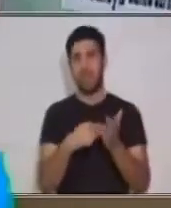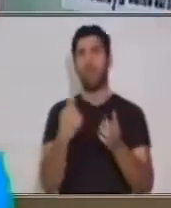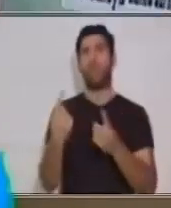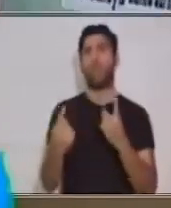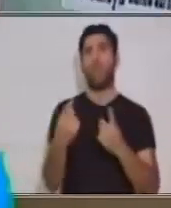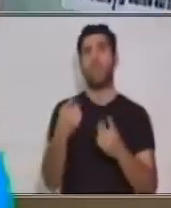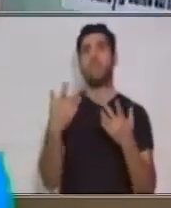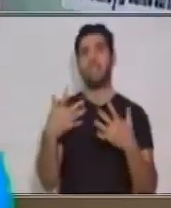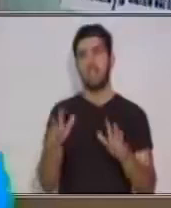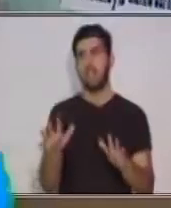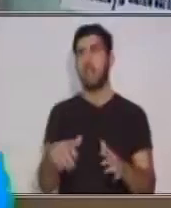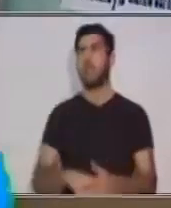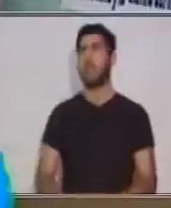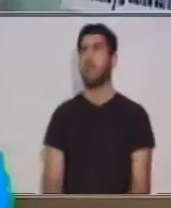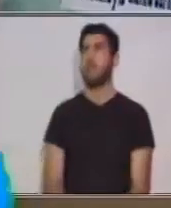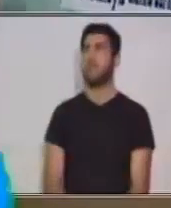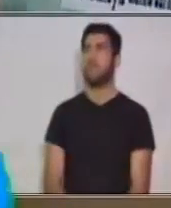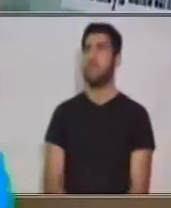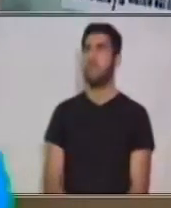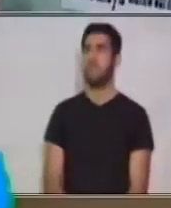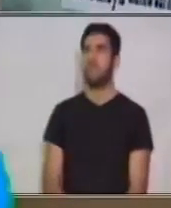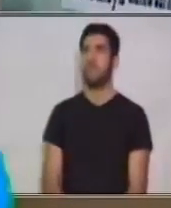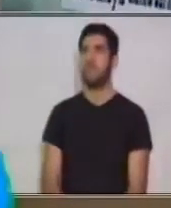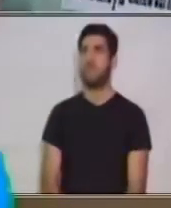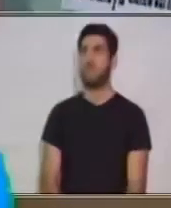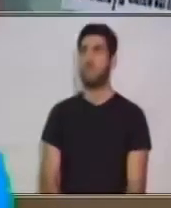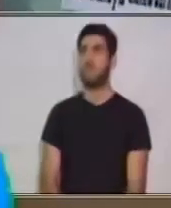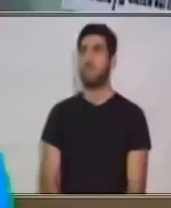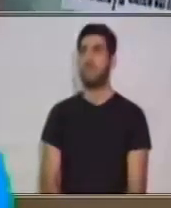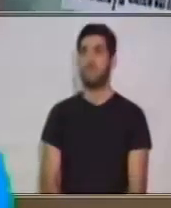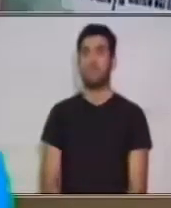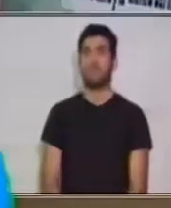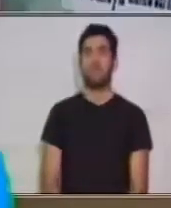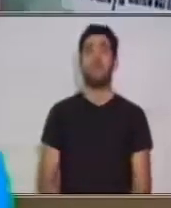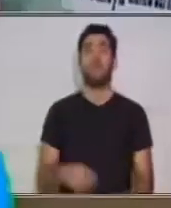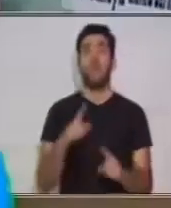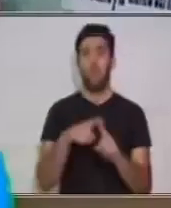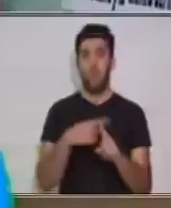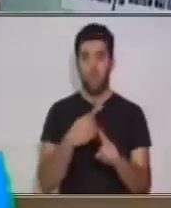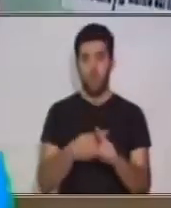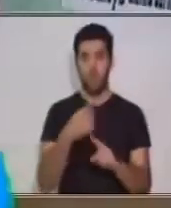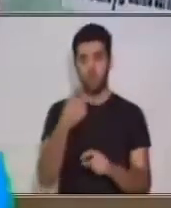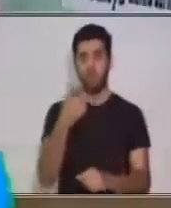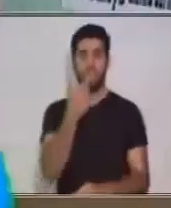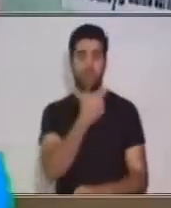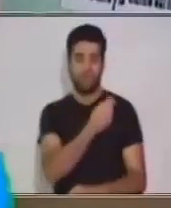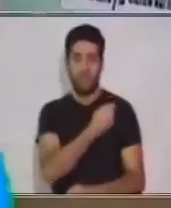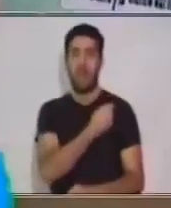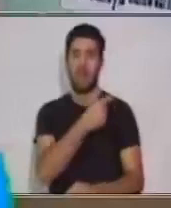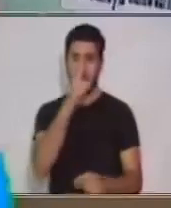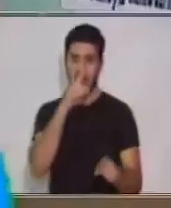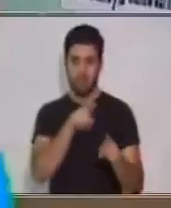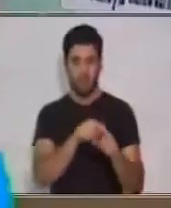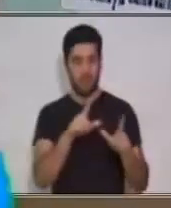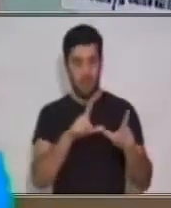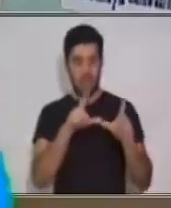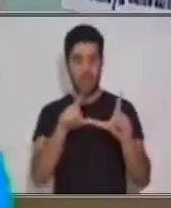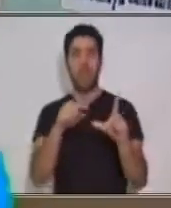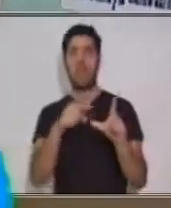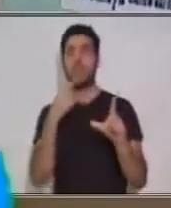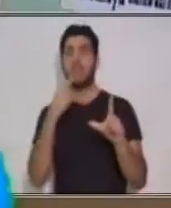veces llegan del centro de salud a vacunar a todos los niños. Y cuando vacunan a los niños, también les dejan una constancia.